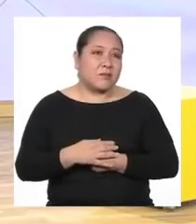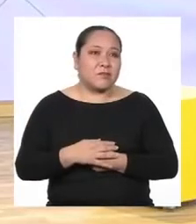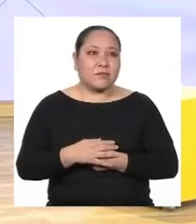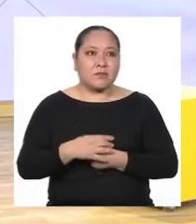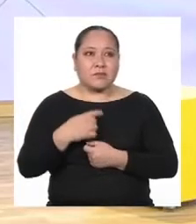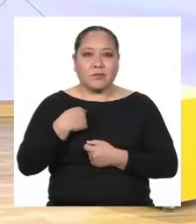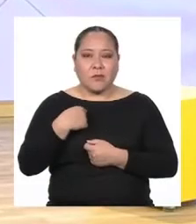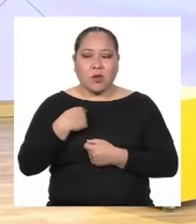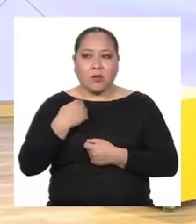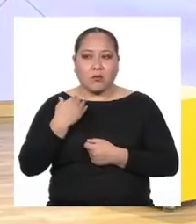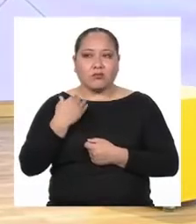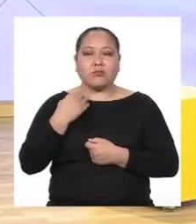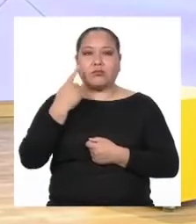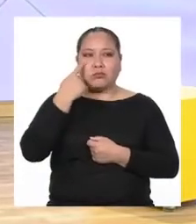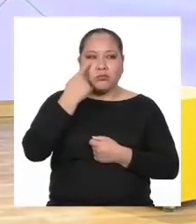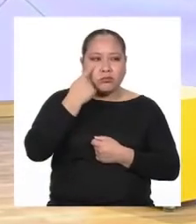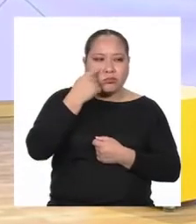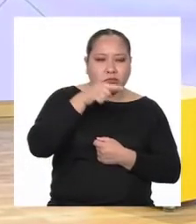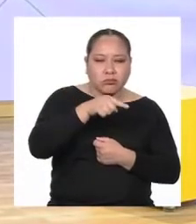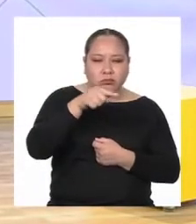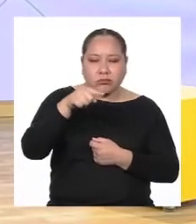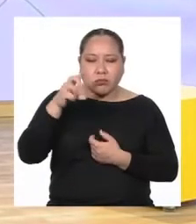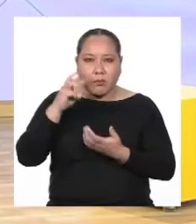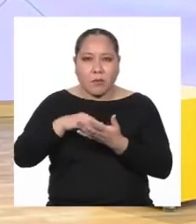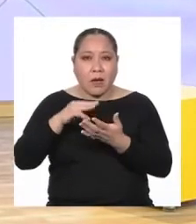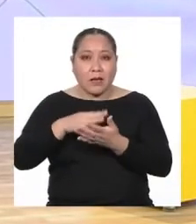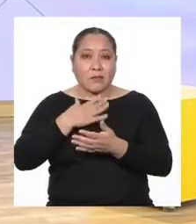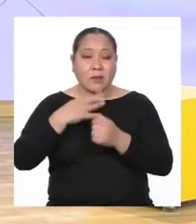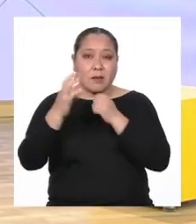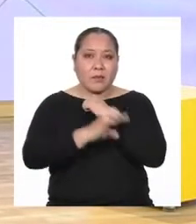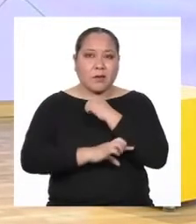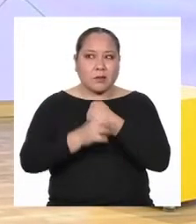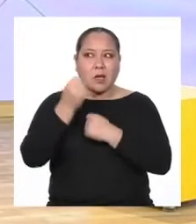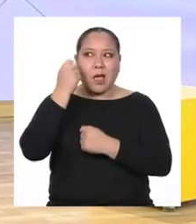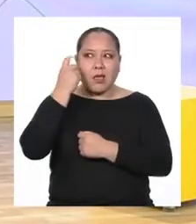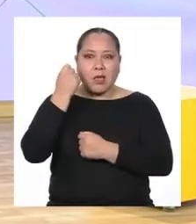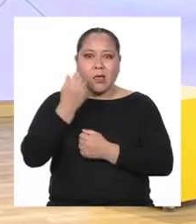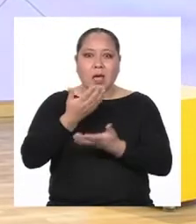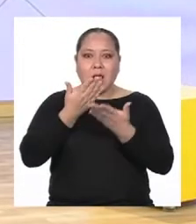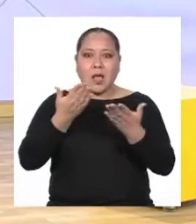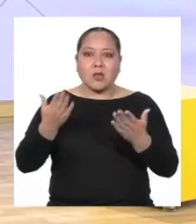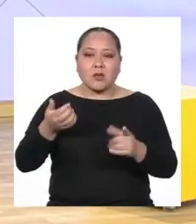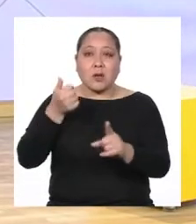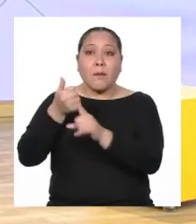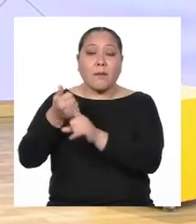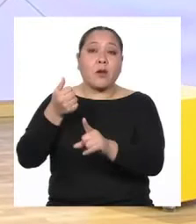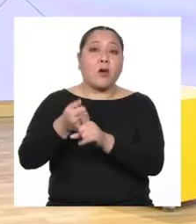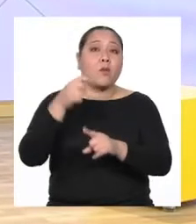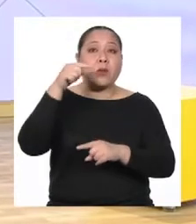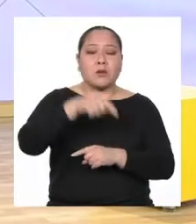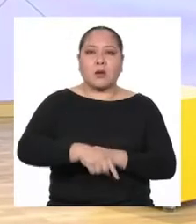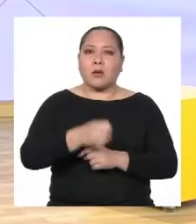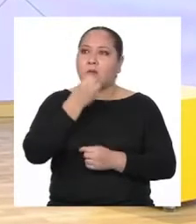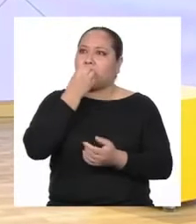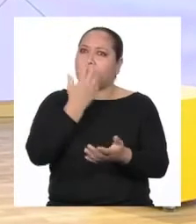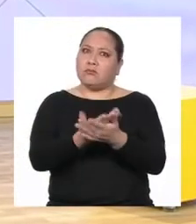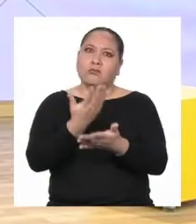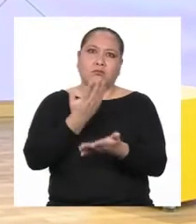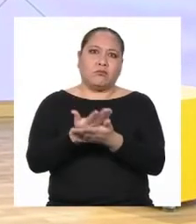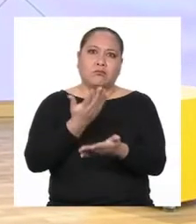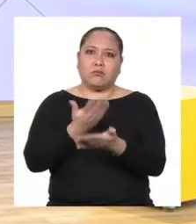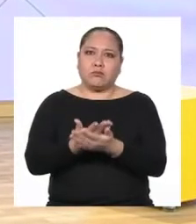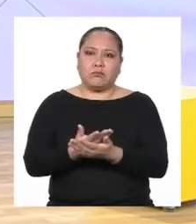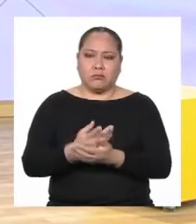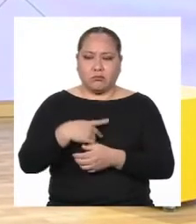Conforme fui conociendo más mi país Me pude dar cuenta de que los productos típicos de aquí Son de muy buena calidad